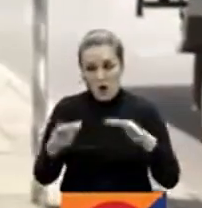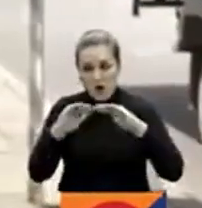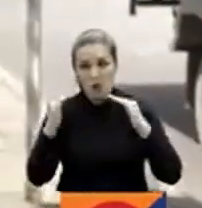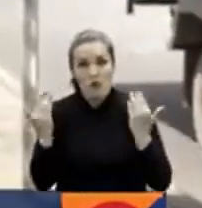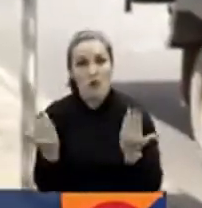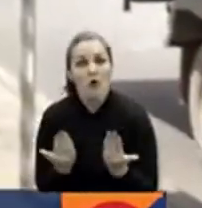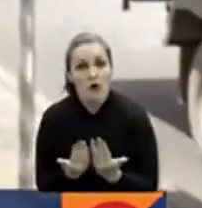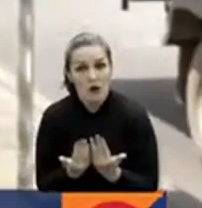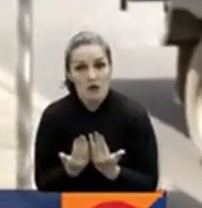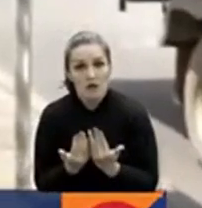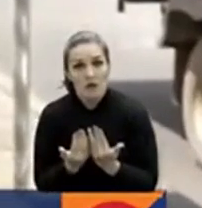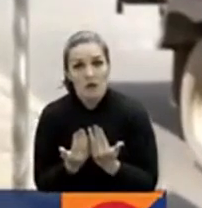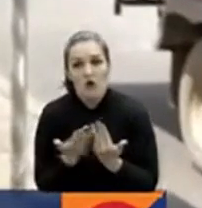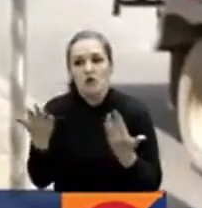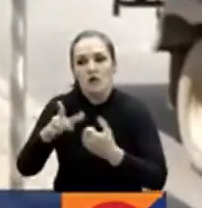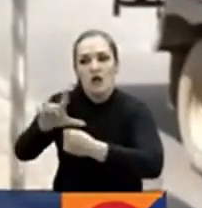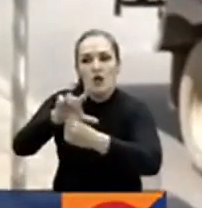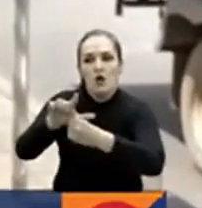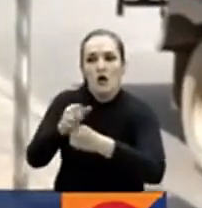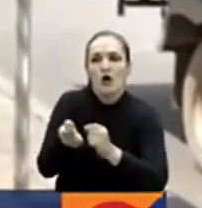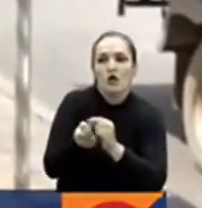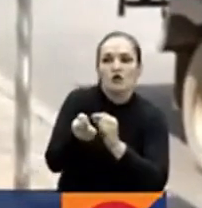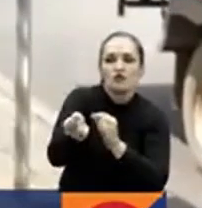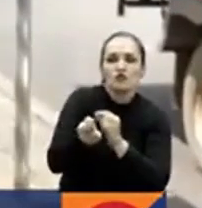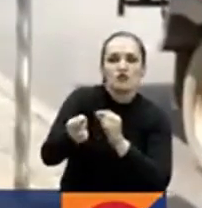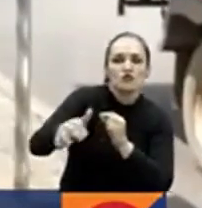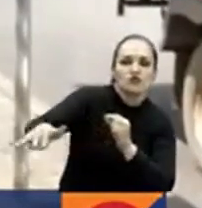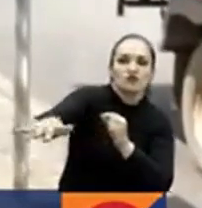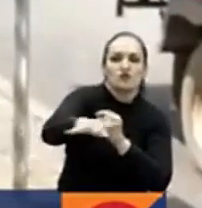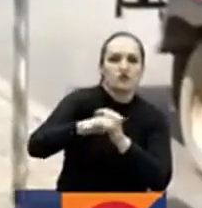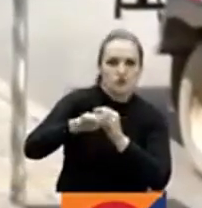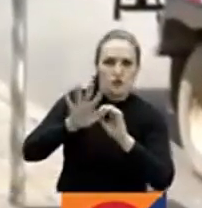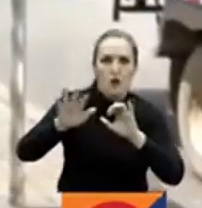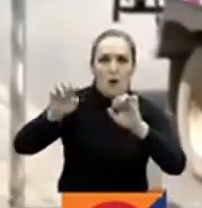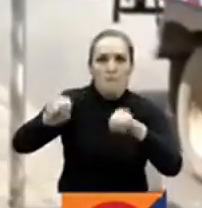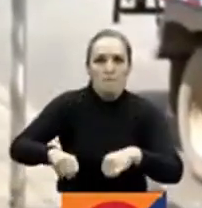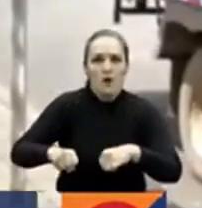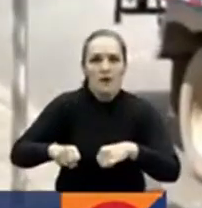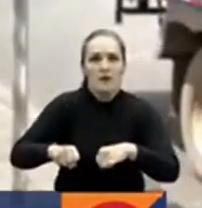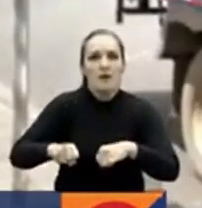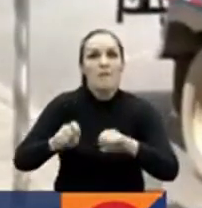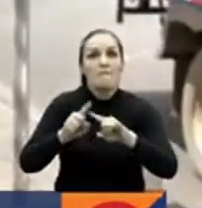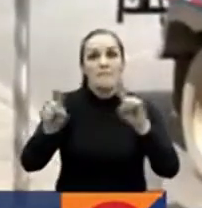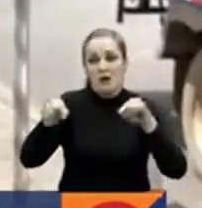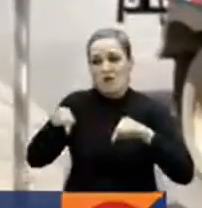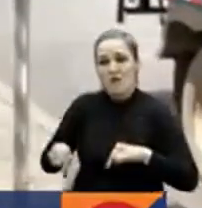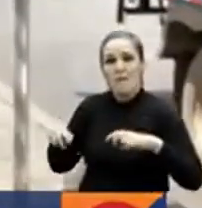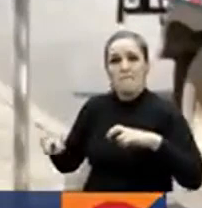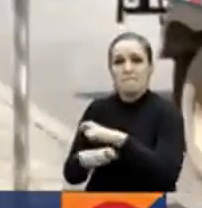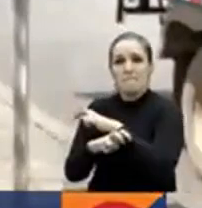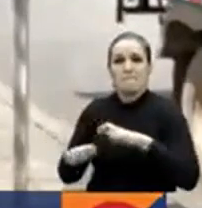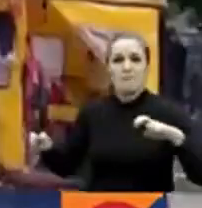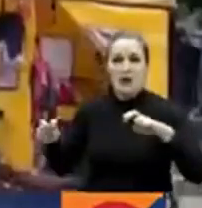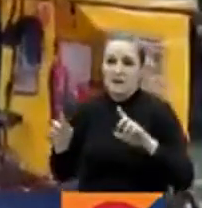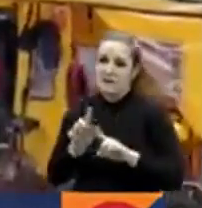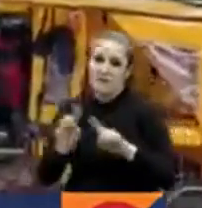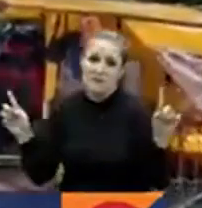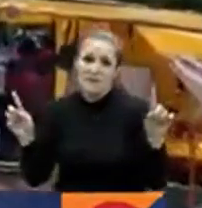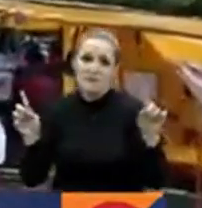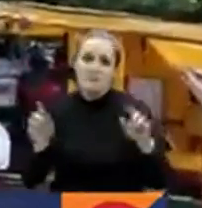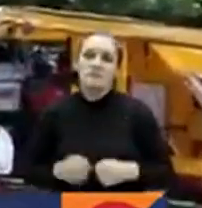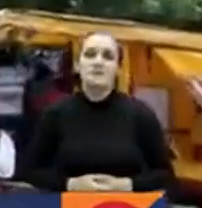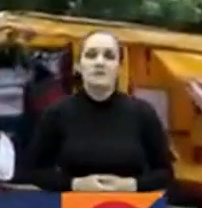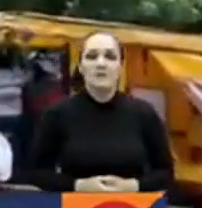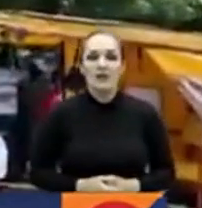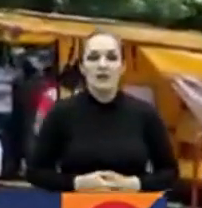ubicado en la localidad o en el sector que mejor se pueda dar, donde los niños sean beneficiados directos. El